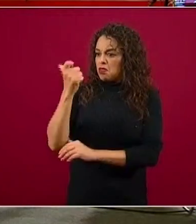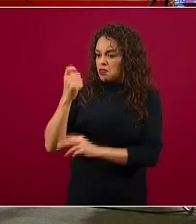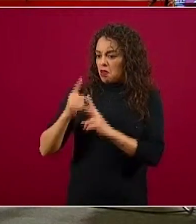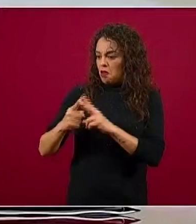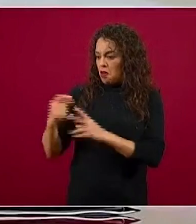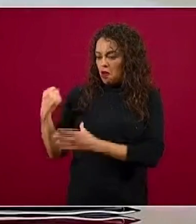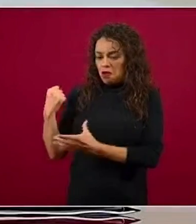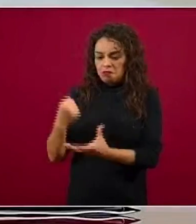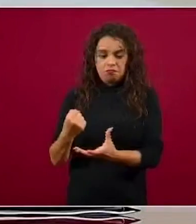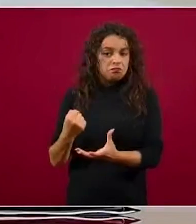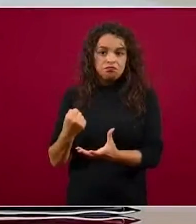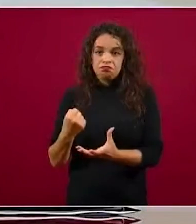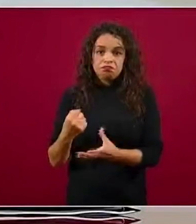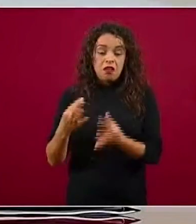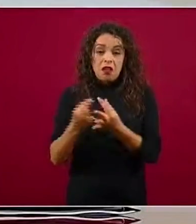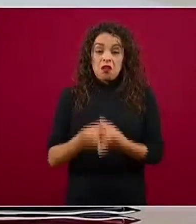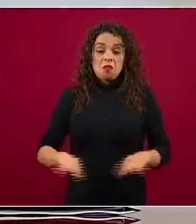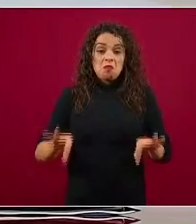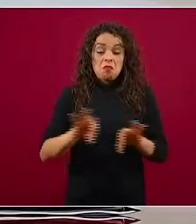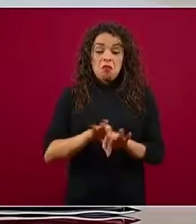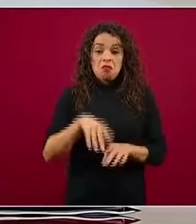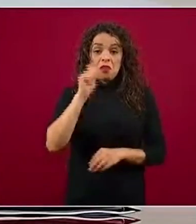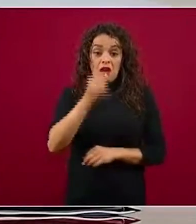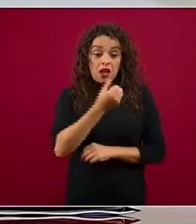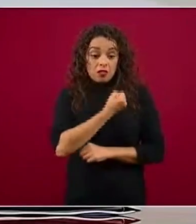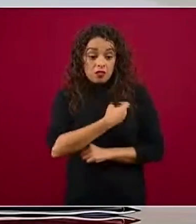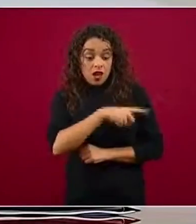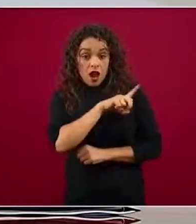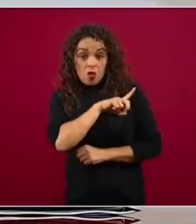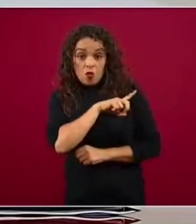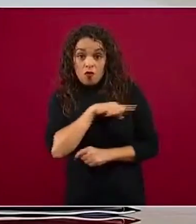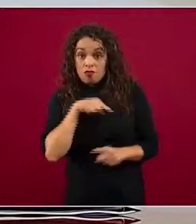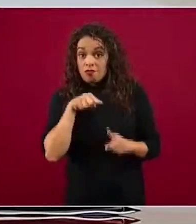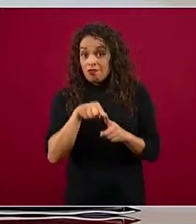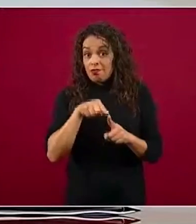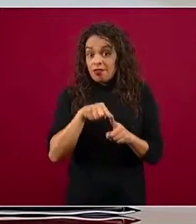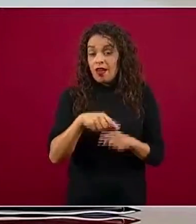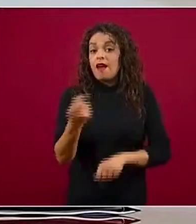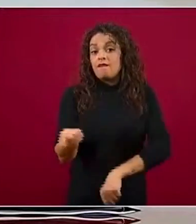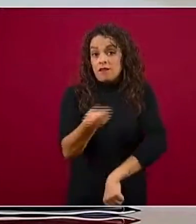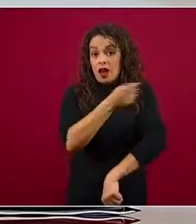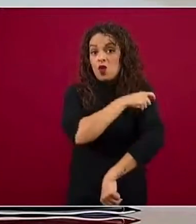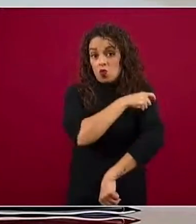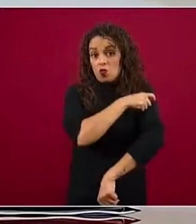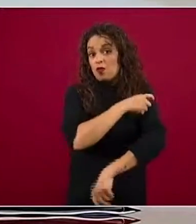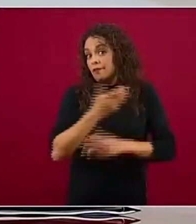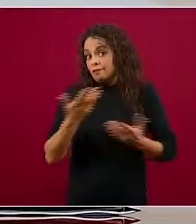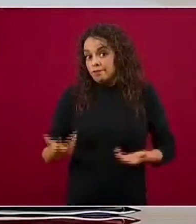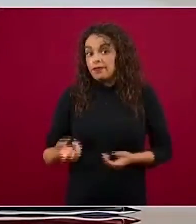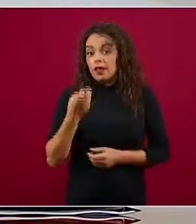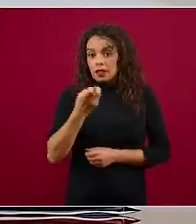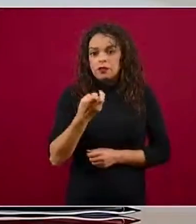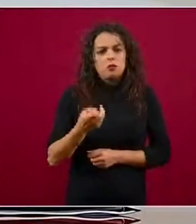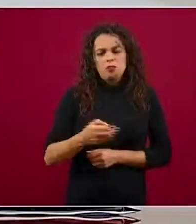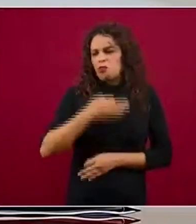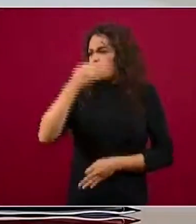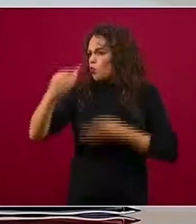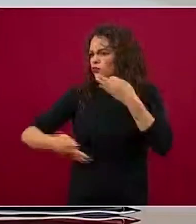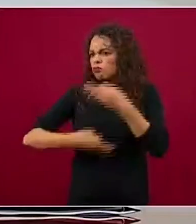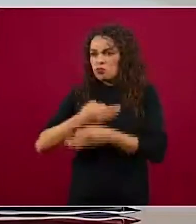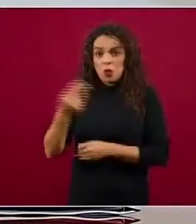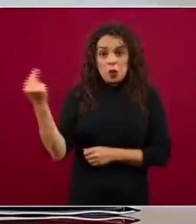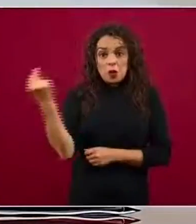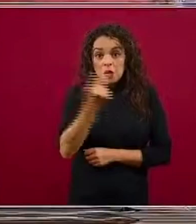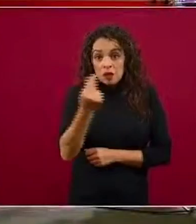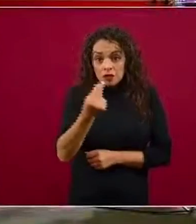inversión, la salud, las vacunas y se hará todo lo necesario para cubrir, pues desde el principio del